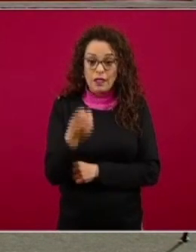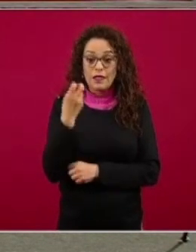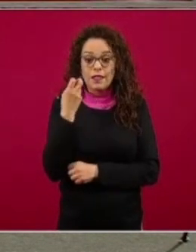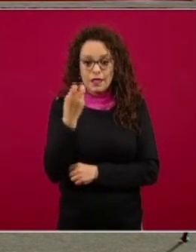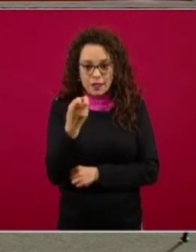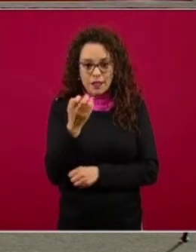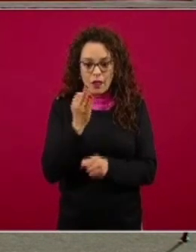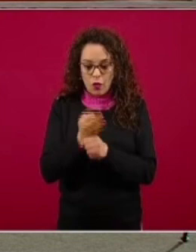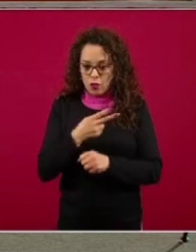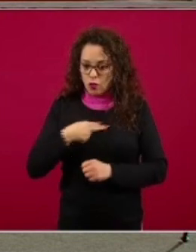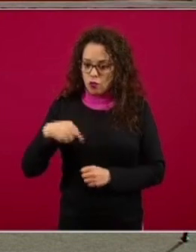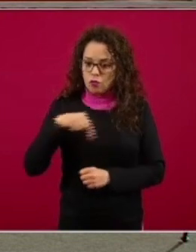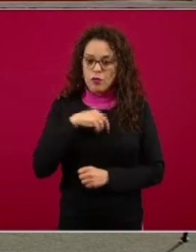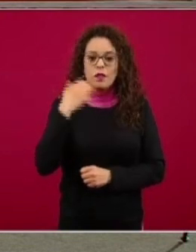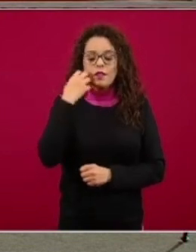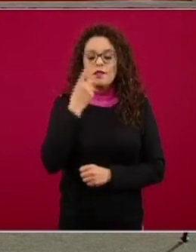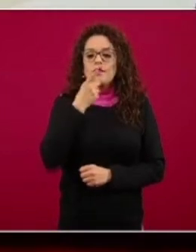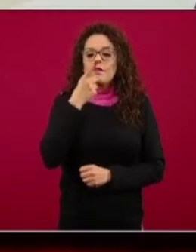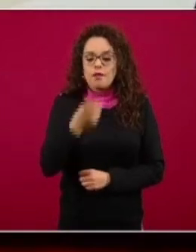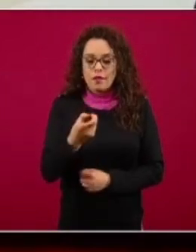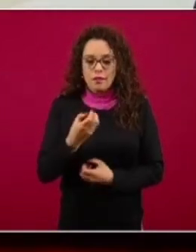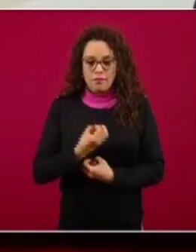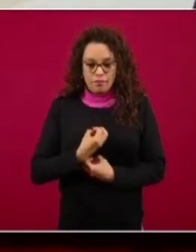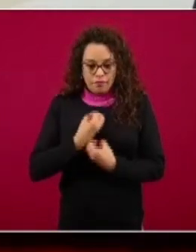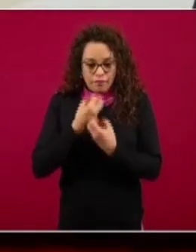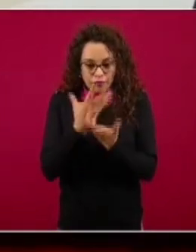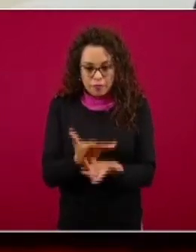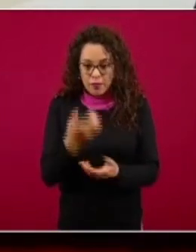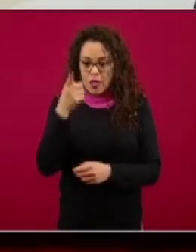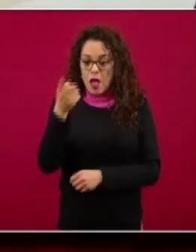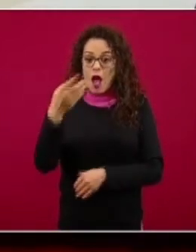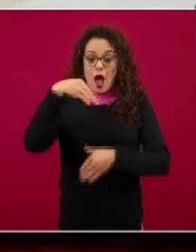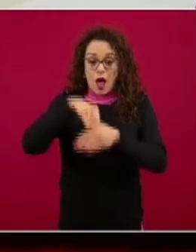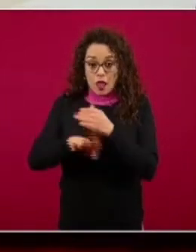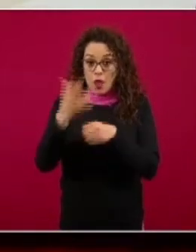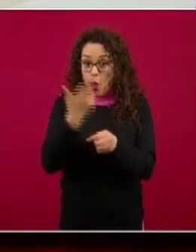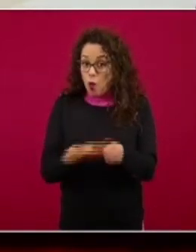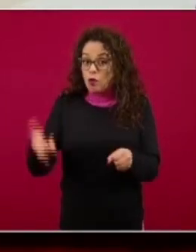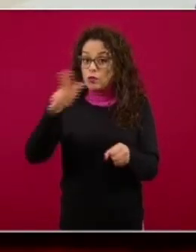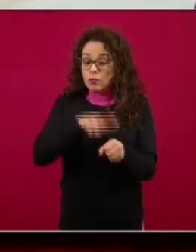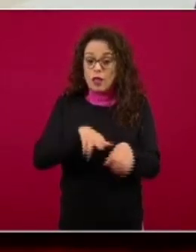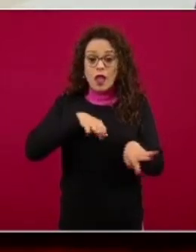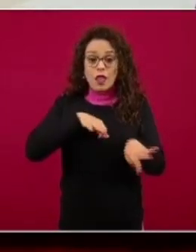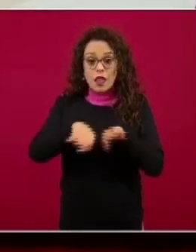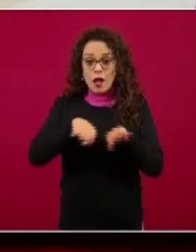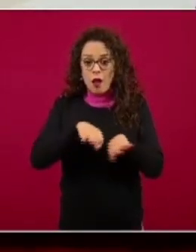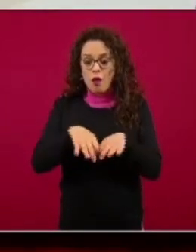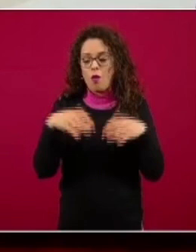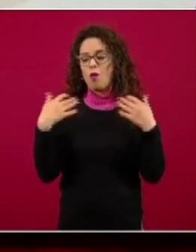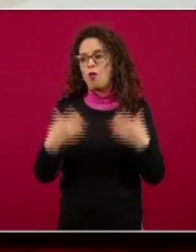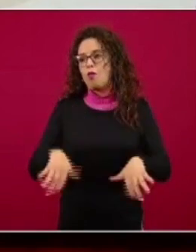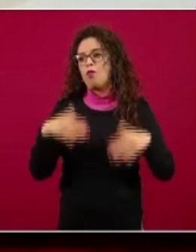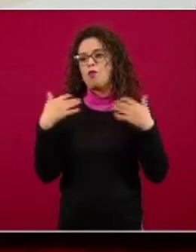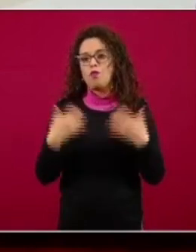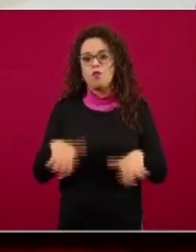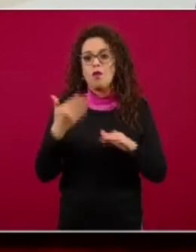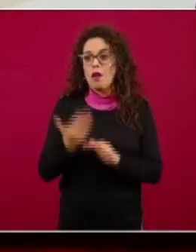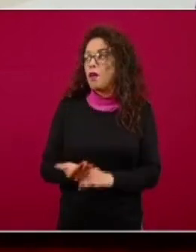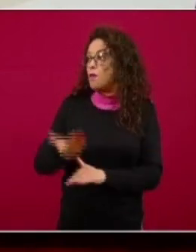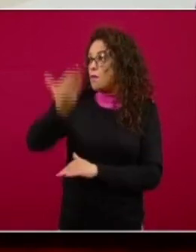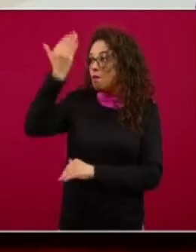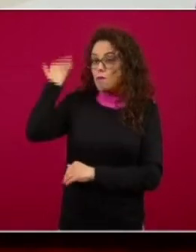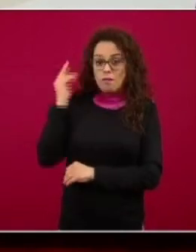expresar de que el trabajo en el interior de los hospitales ha sido como nunca en varias generaciones